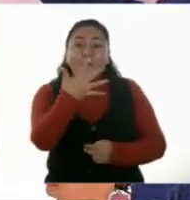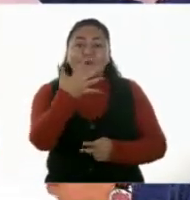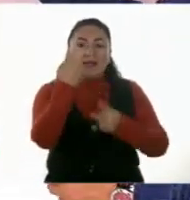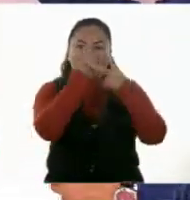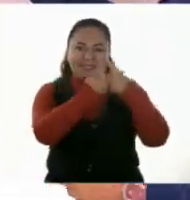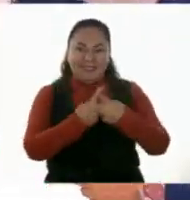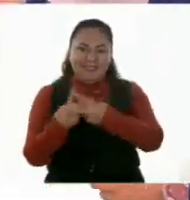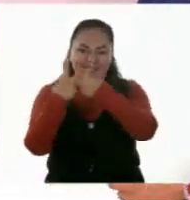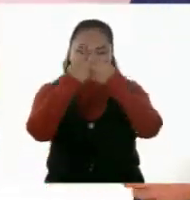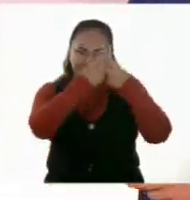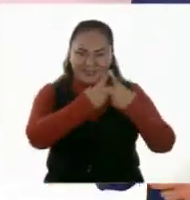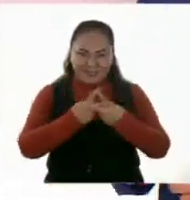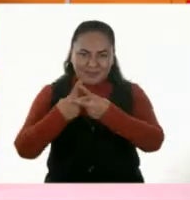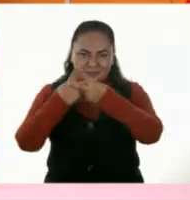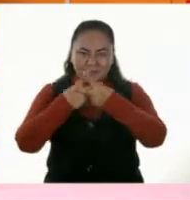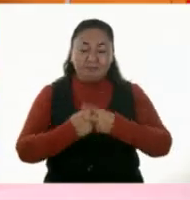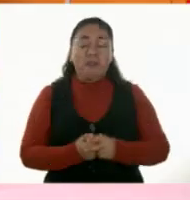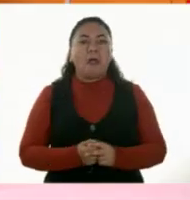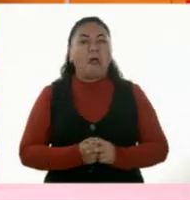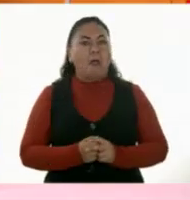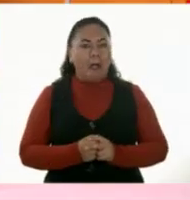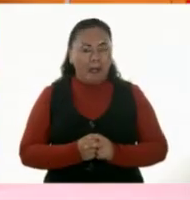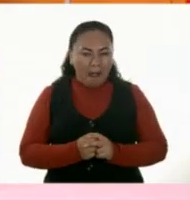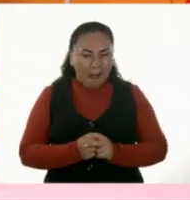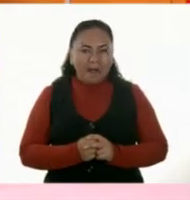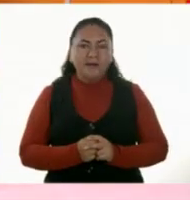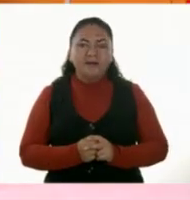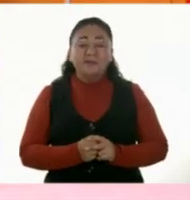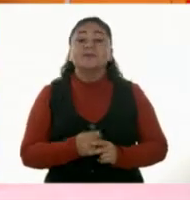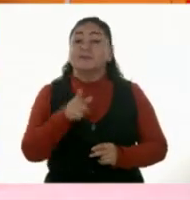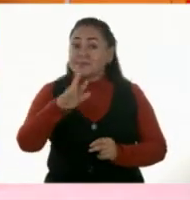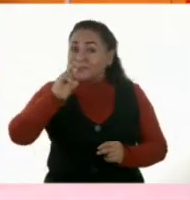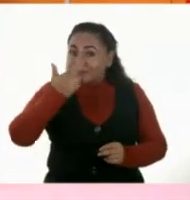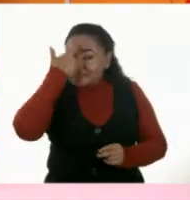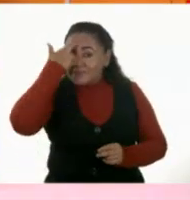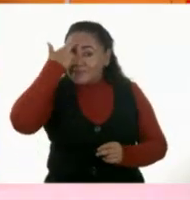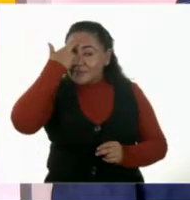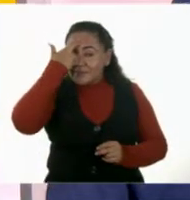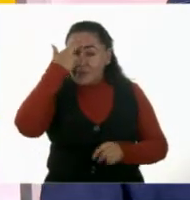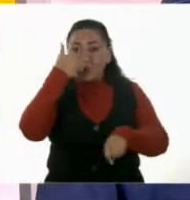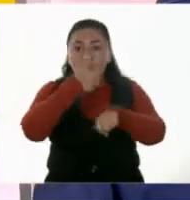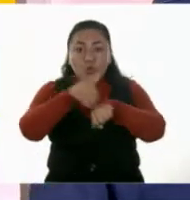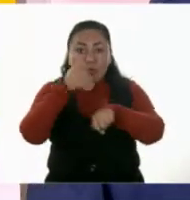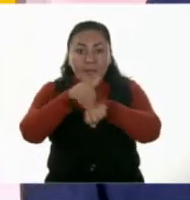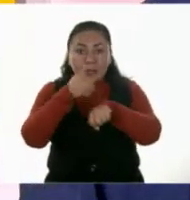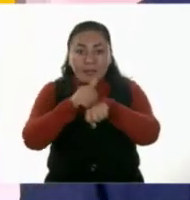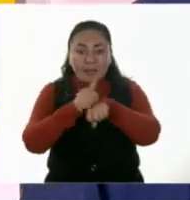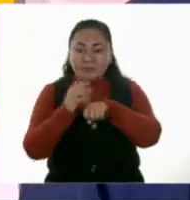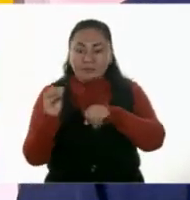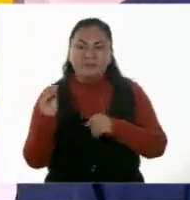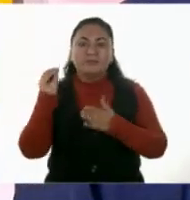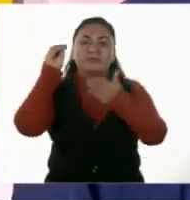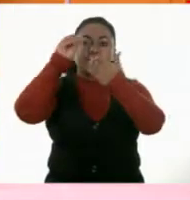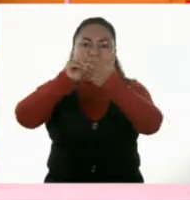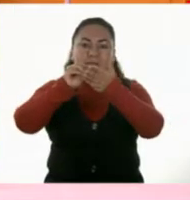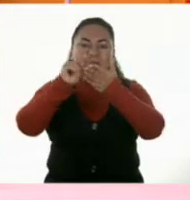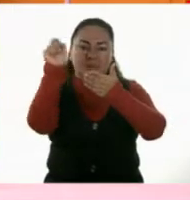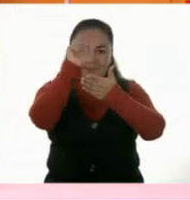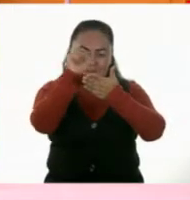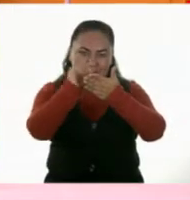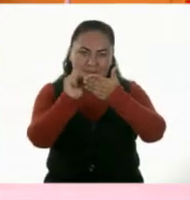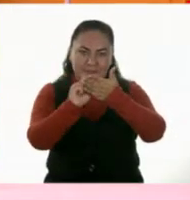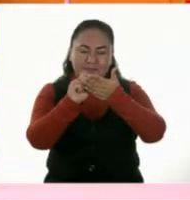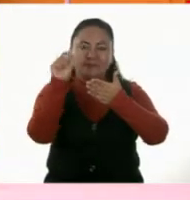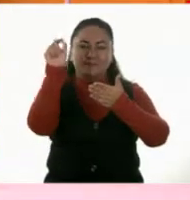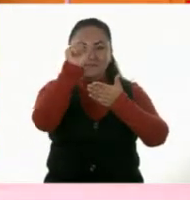cinco estrellitas. Ajá. Y recuerden, colocamos el número que acabamos de